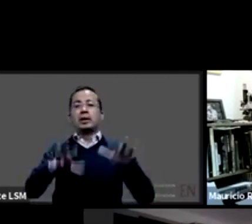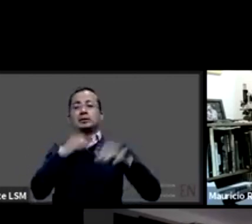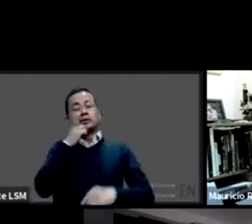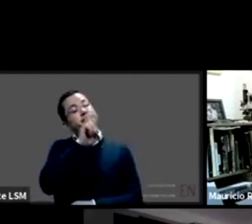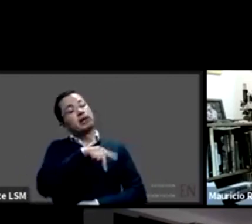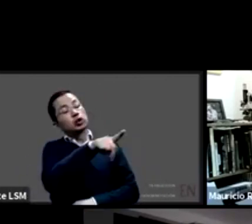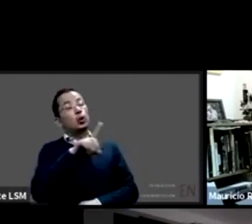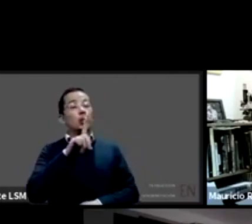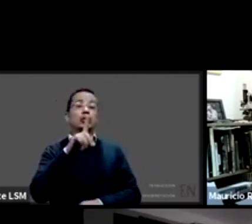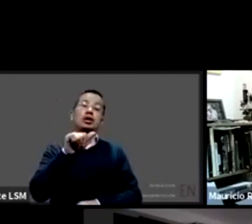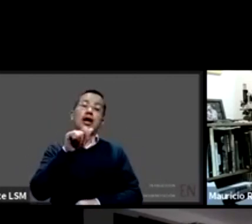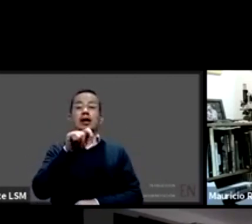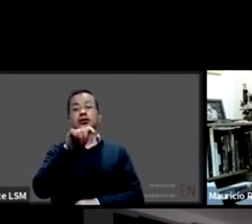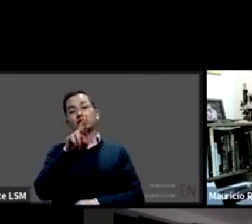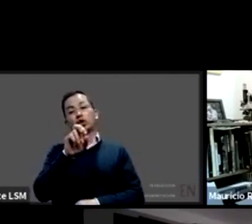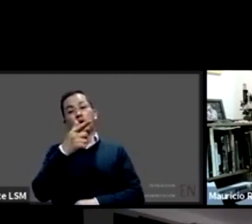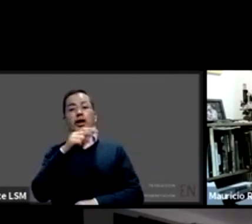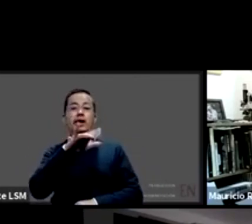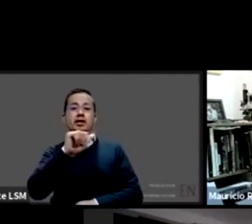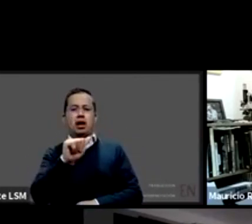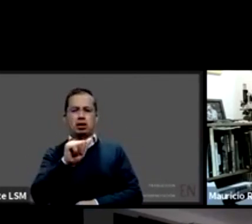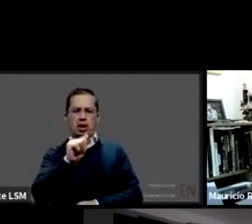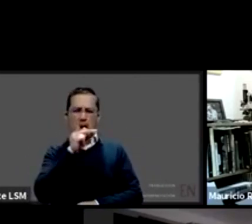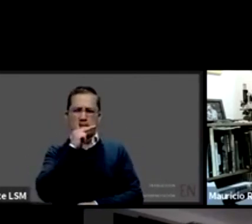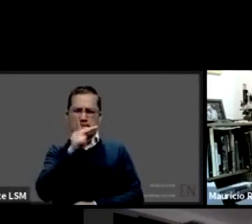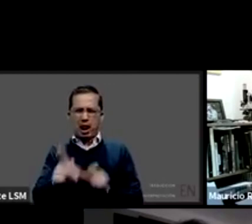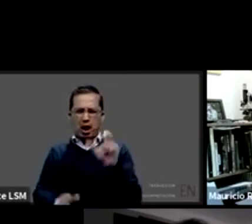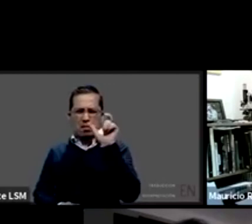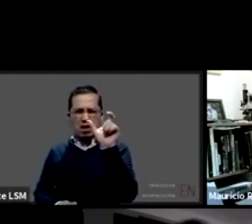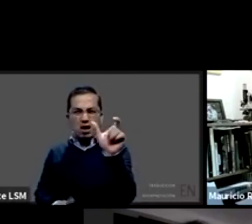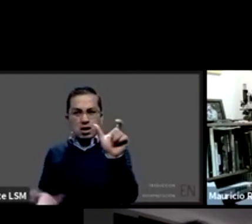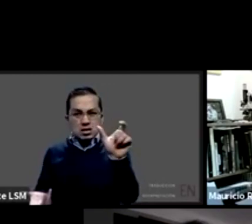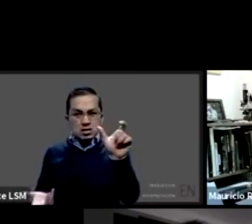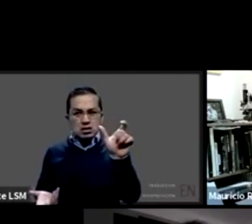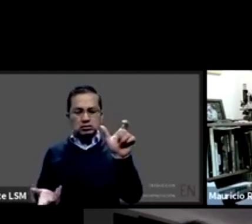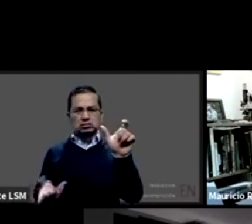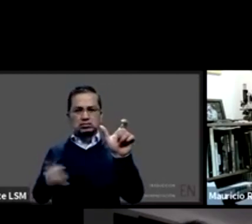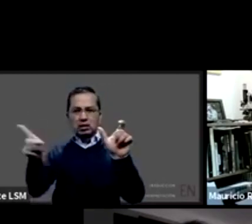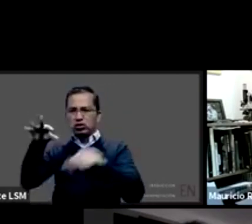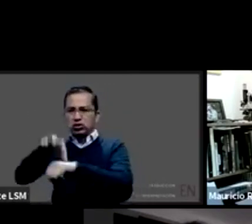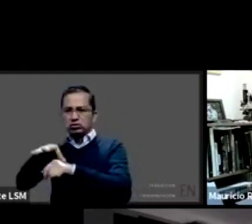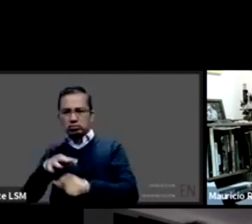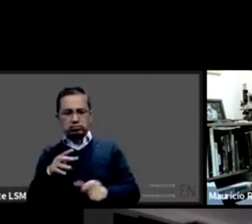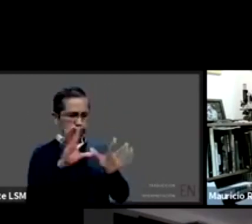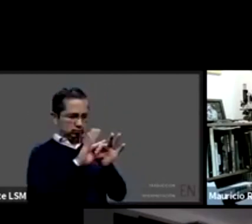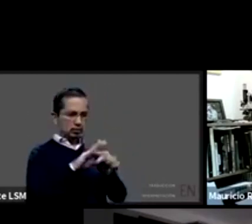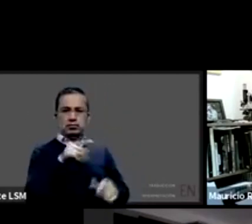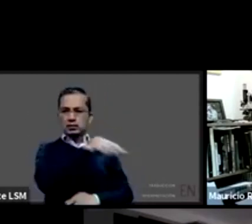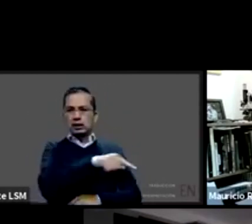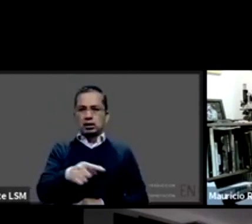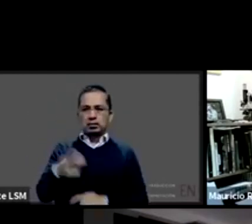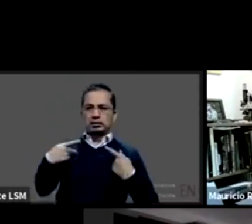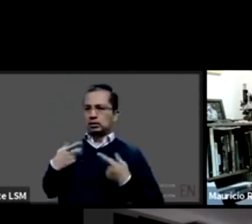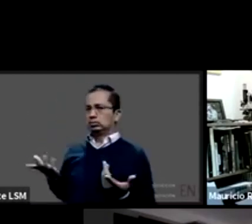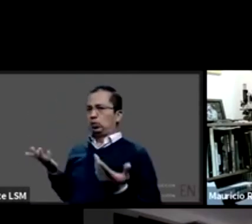no entonces a lo mejor lo dice con la esperanza de que no lo entienda porque una iatrogenia es un daño a la salud